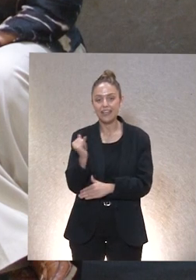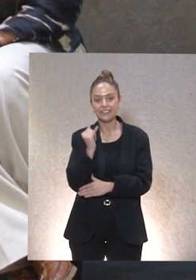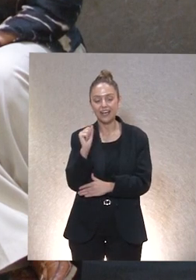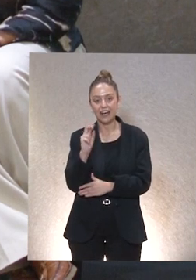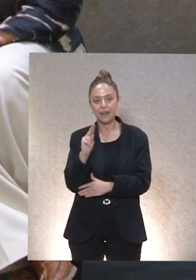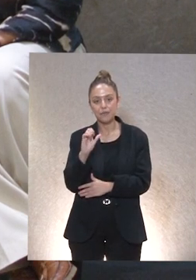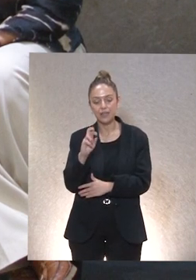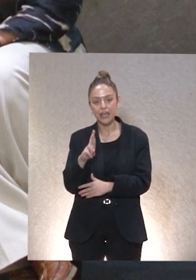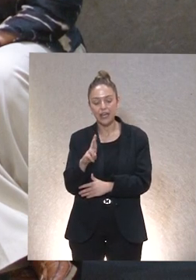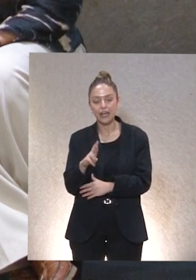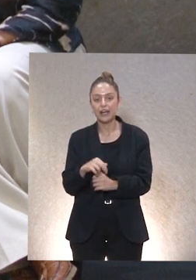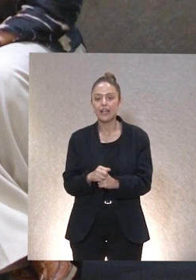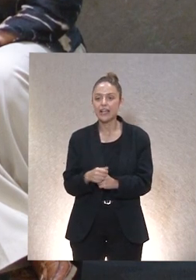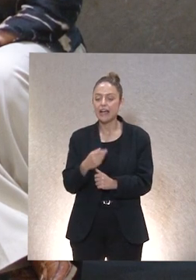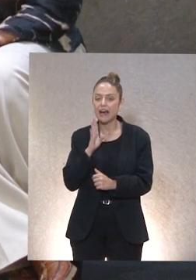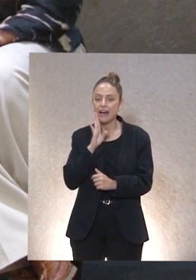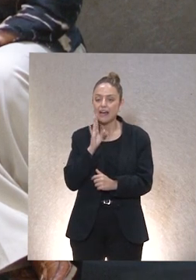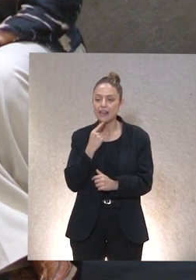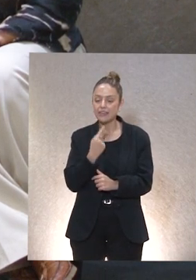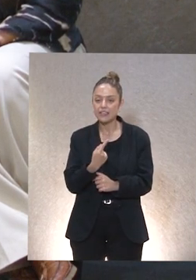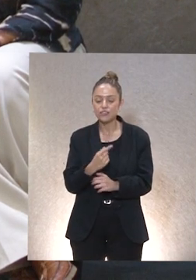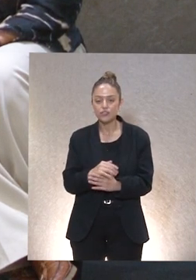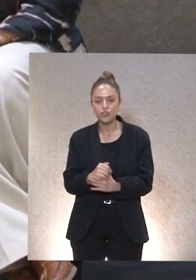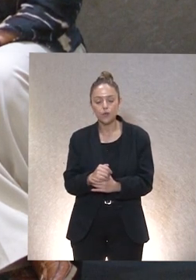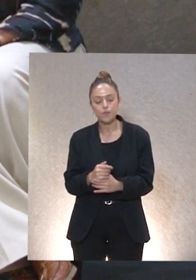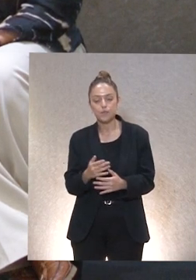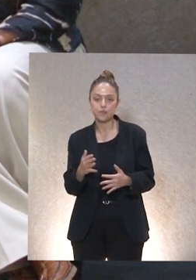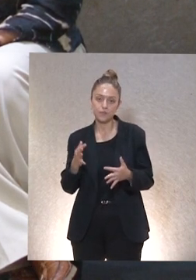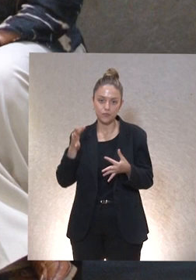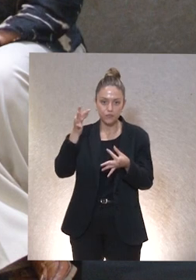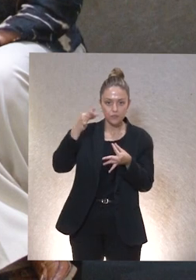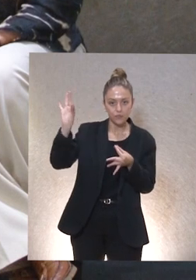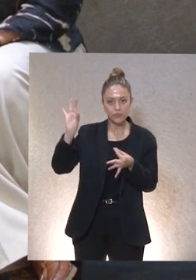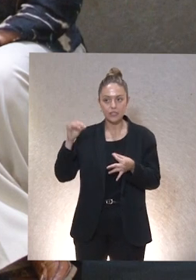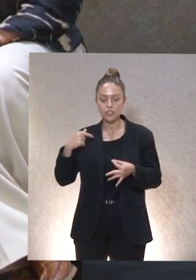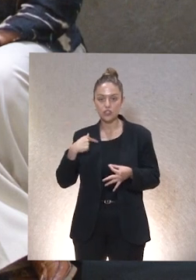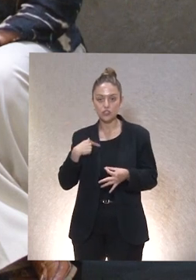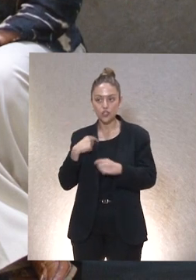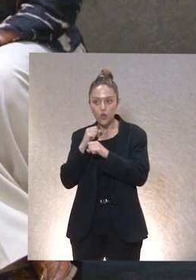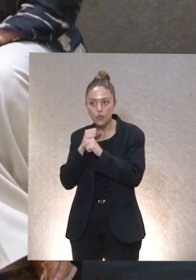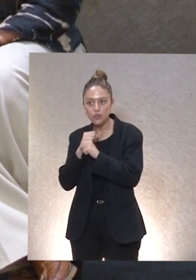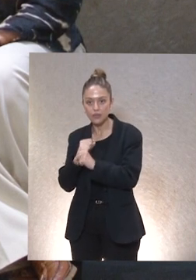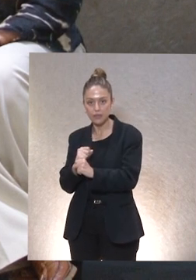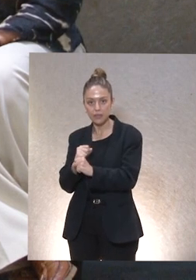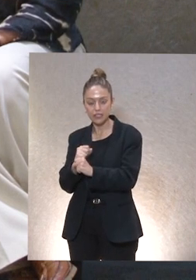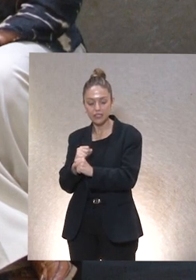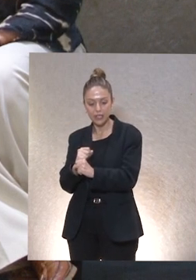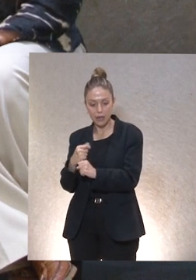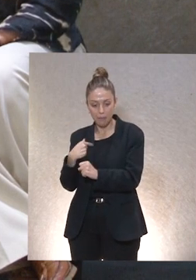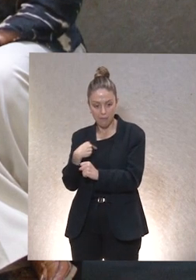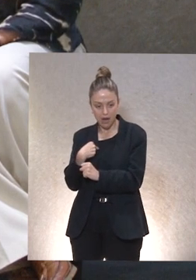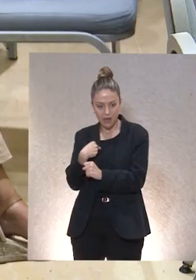presentación has hecho un comentario que has dicho así como muy sutil de yo estaré pendiente para no estar sometido